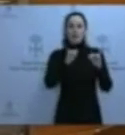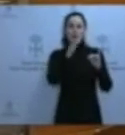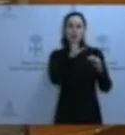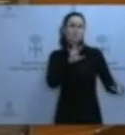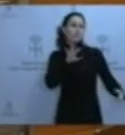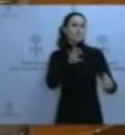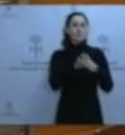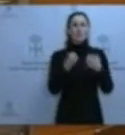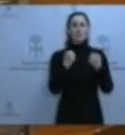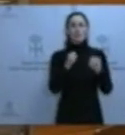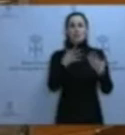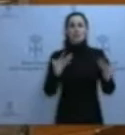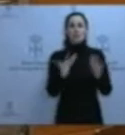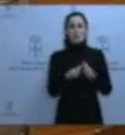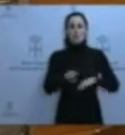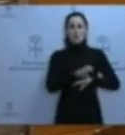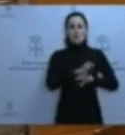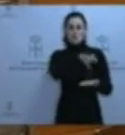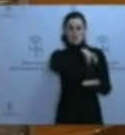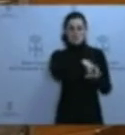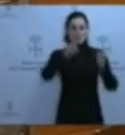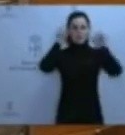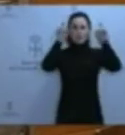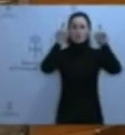relación con la Consejería de Educación